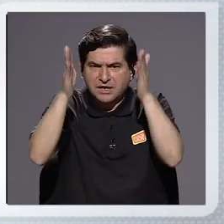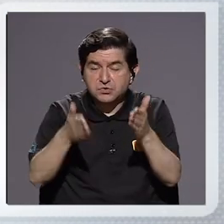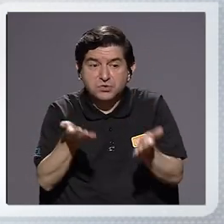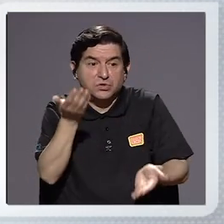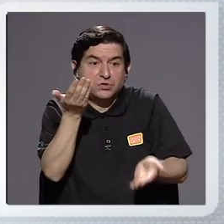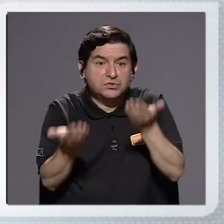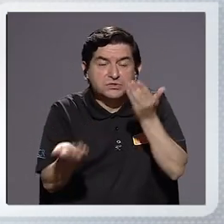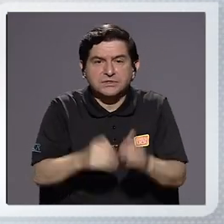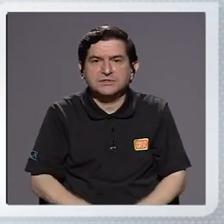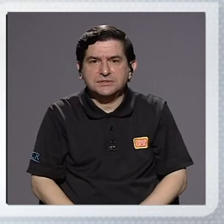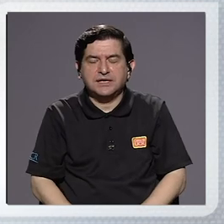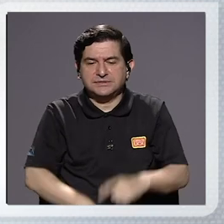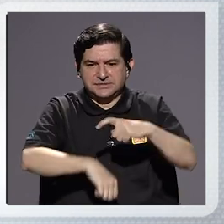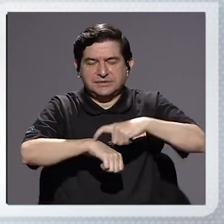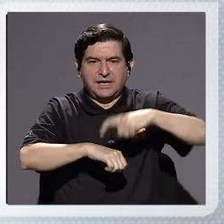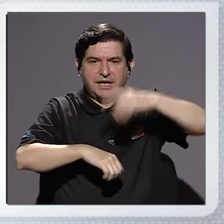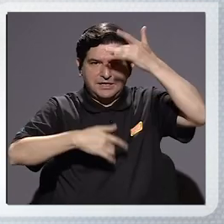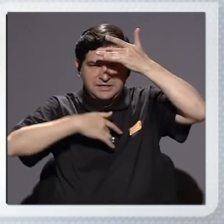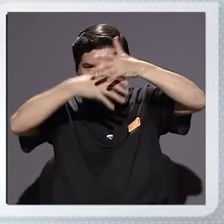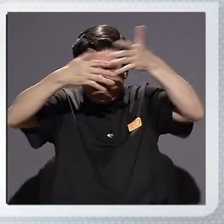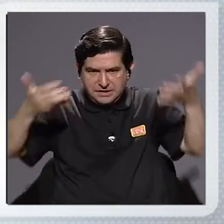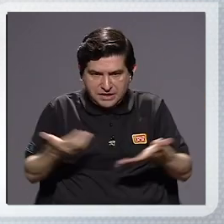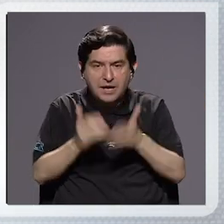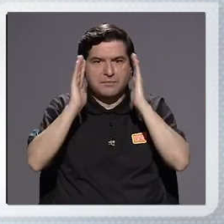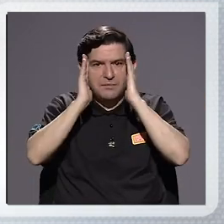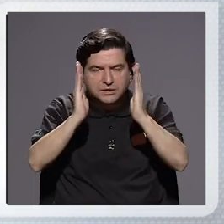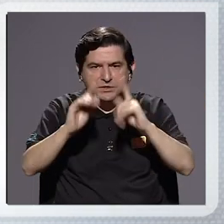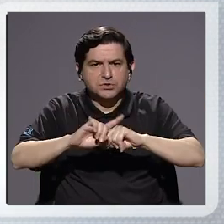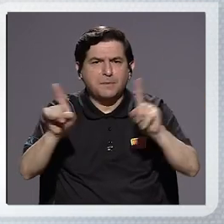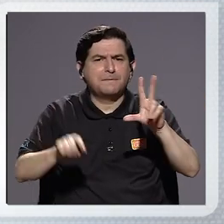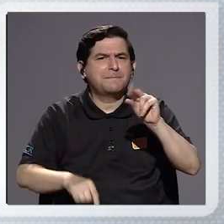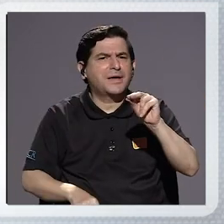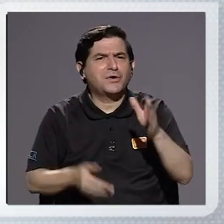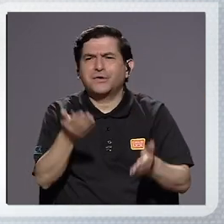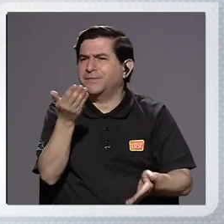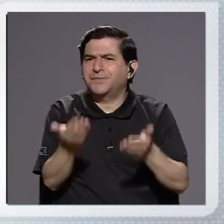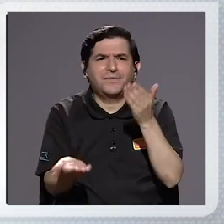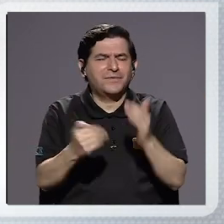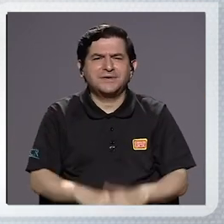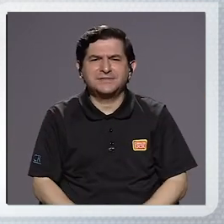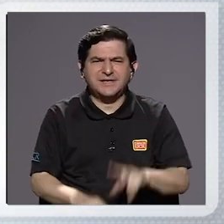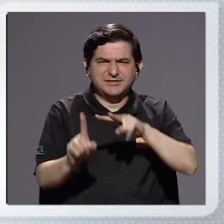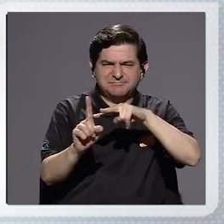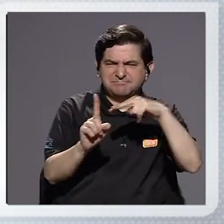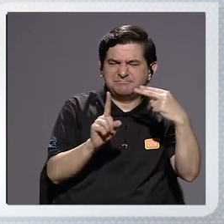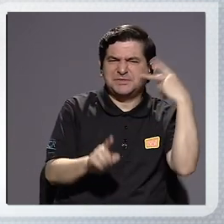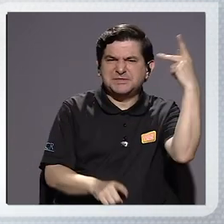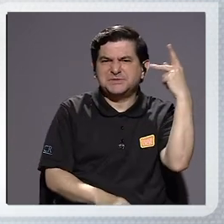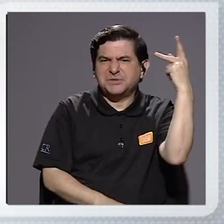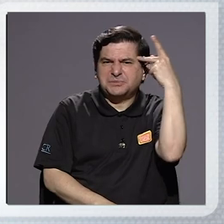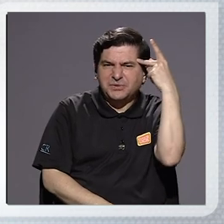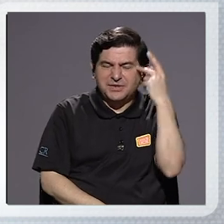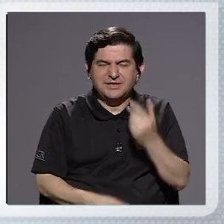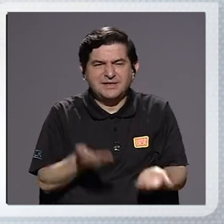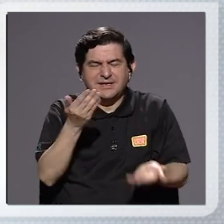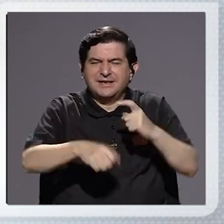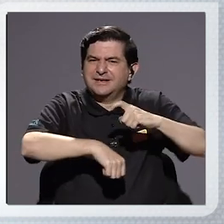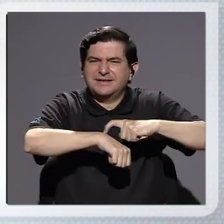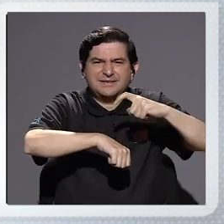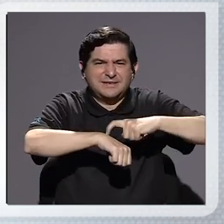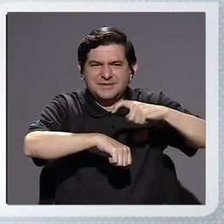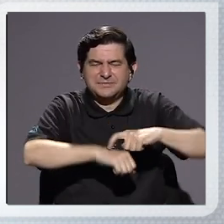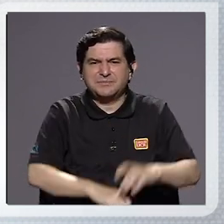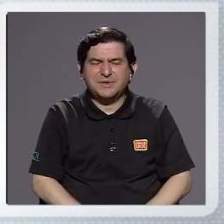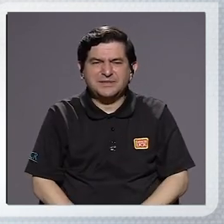modo, aunque en pandemia también logra mucha atención, no tuviese esa visión política que en un momento determinado